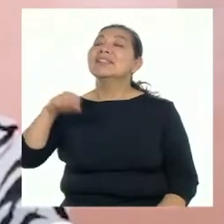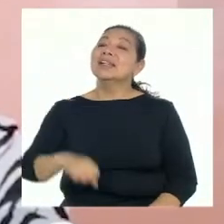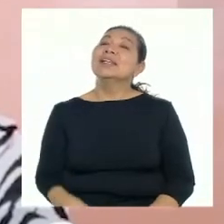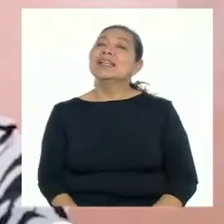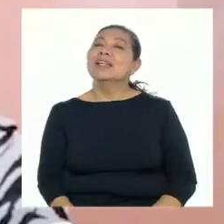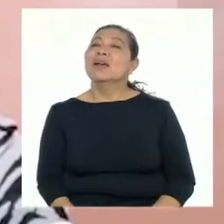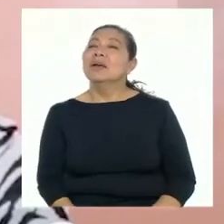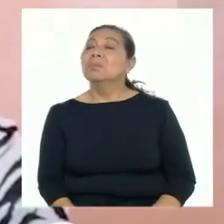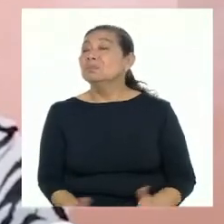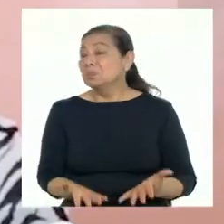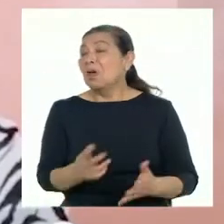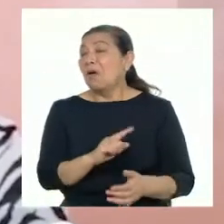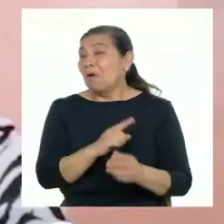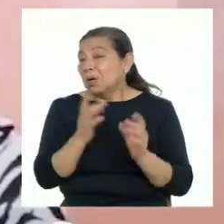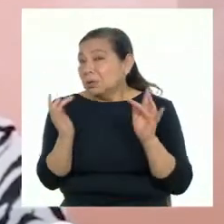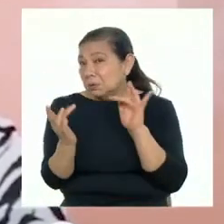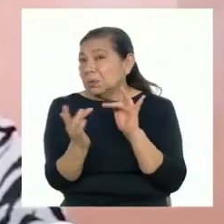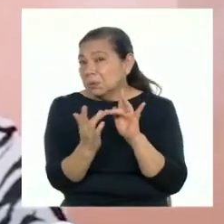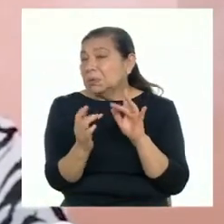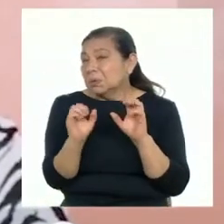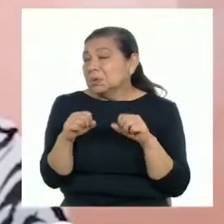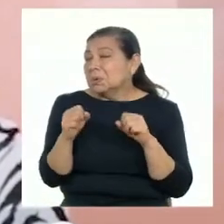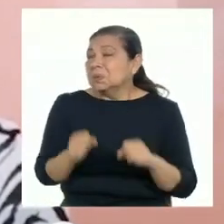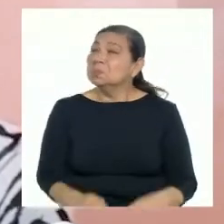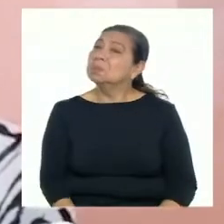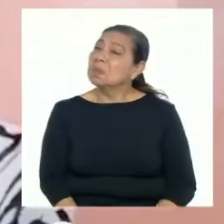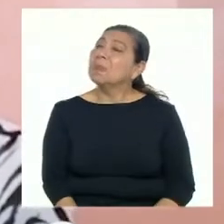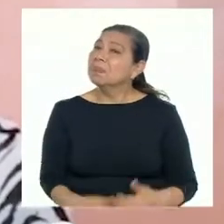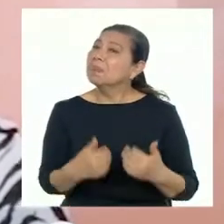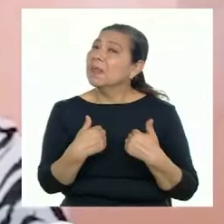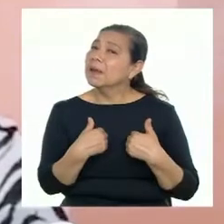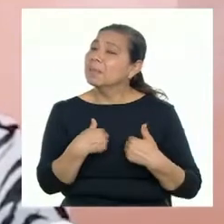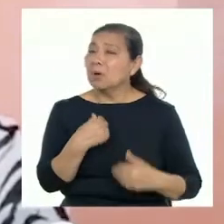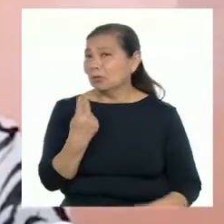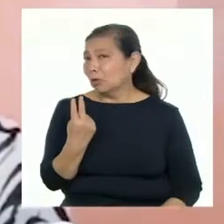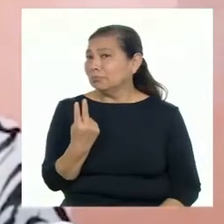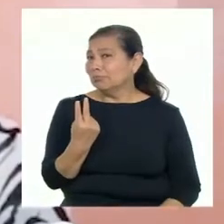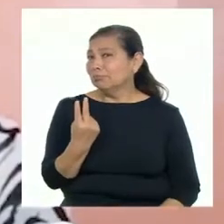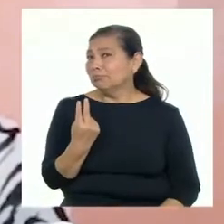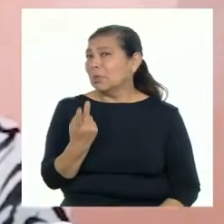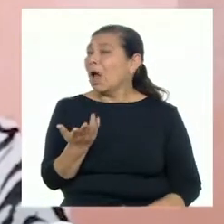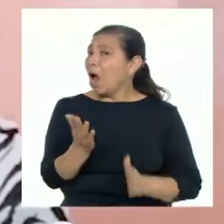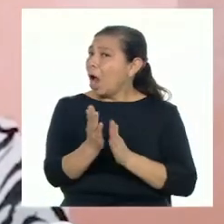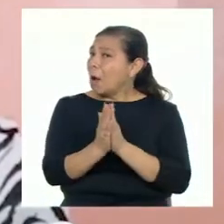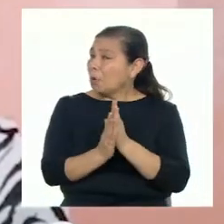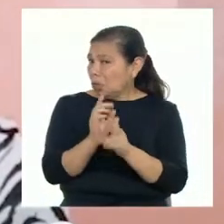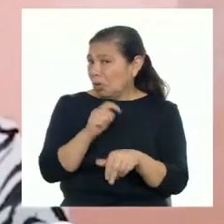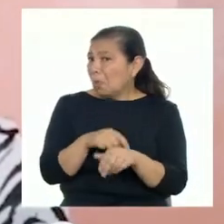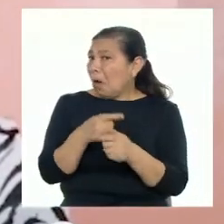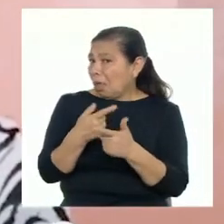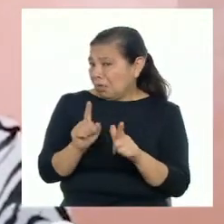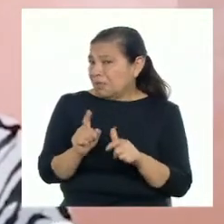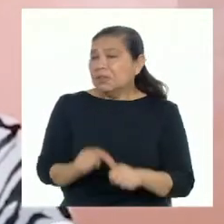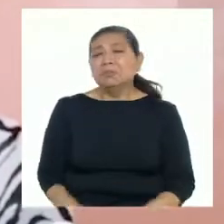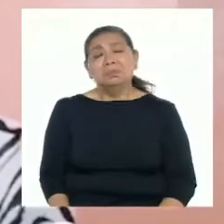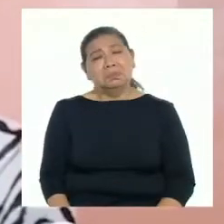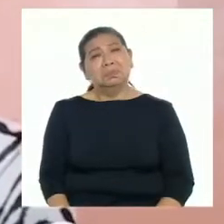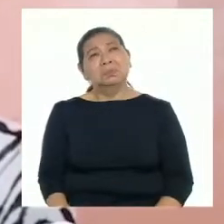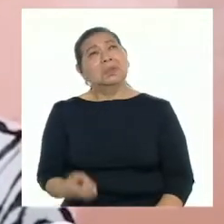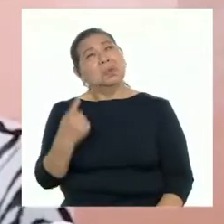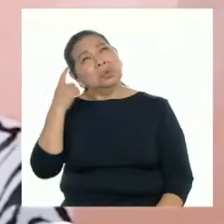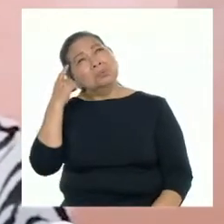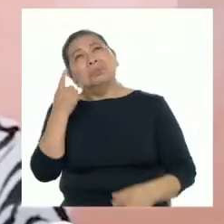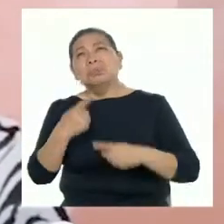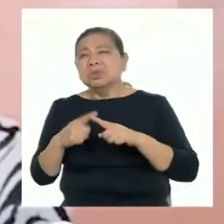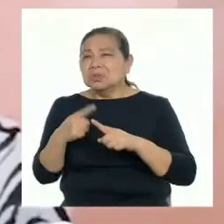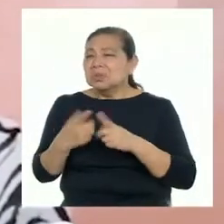una fuerte conexión porque tenemos dos opciones. El aprovechar nuestro tiempo libre para hacer